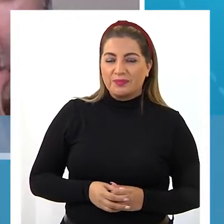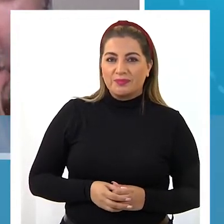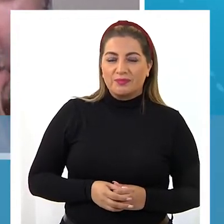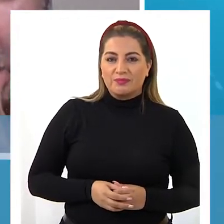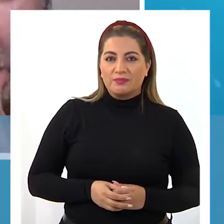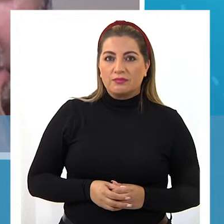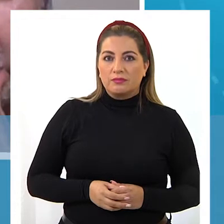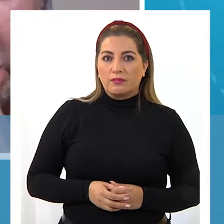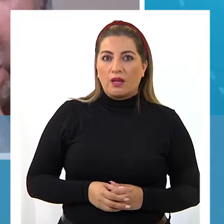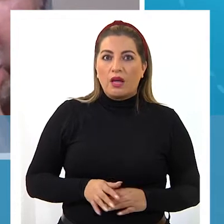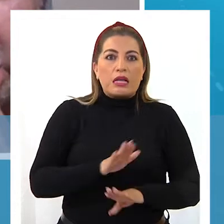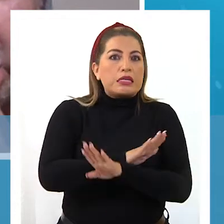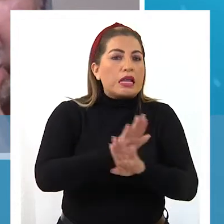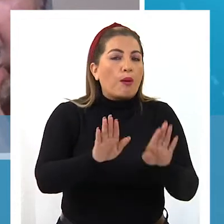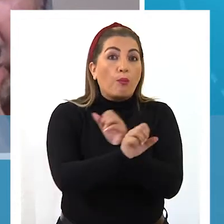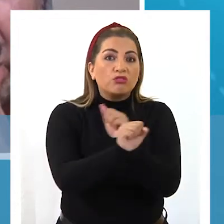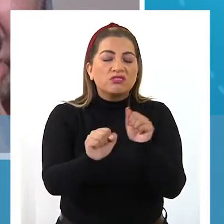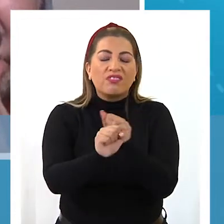Que nada es imposible.